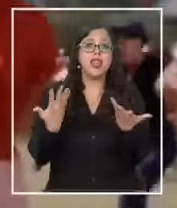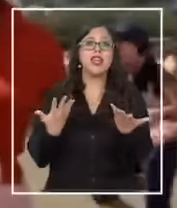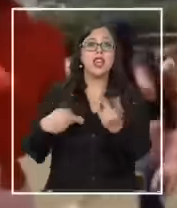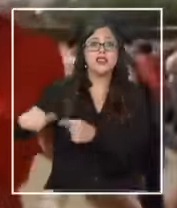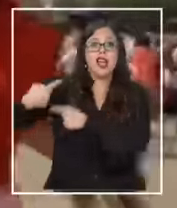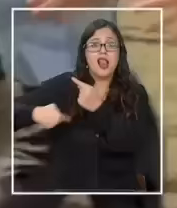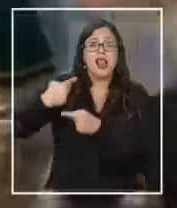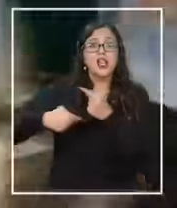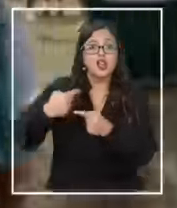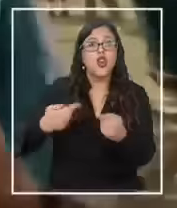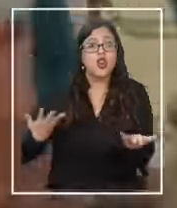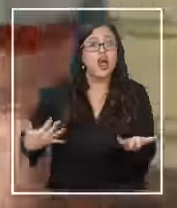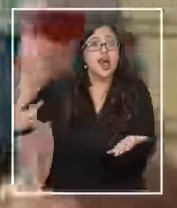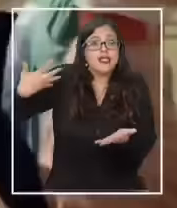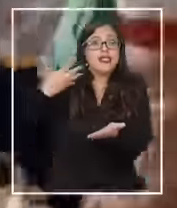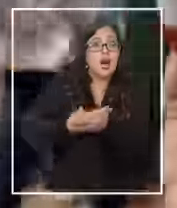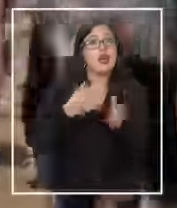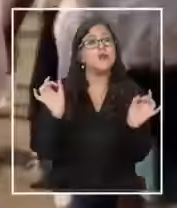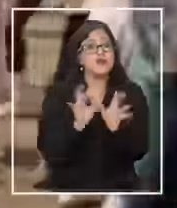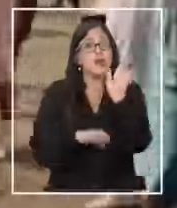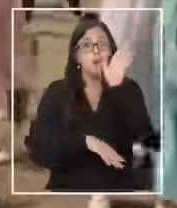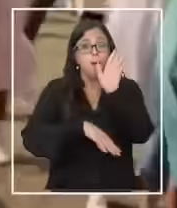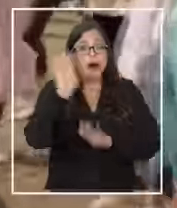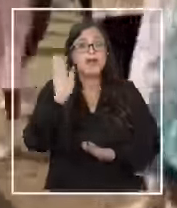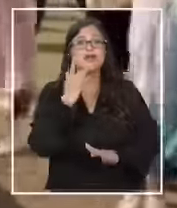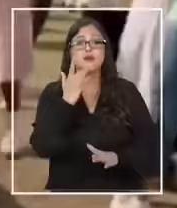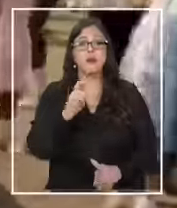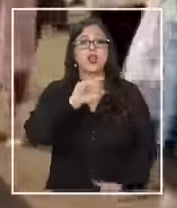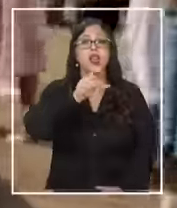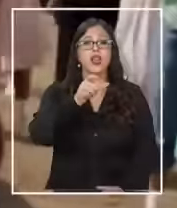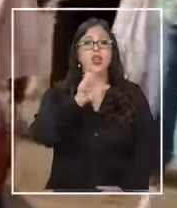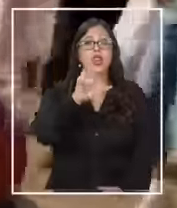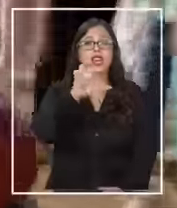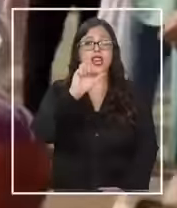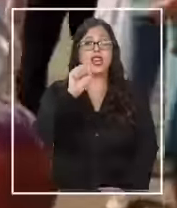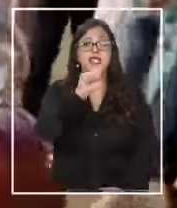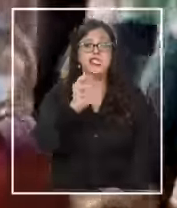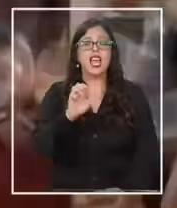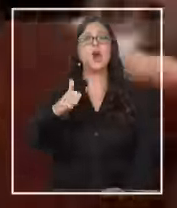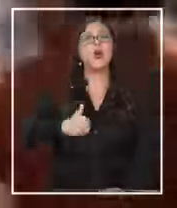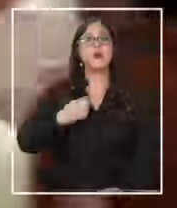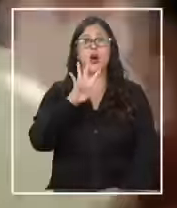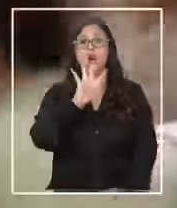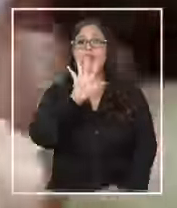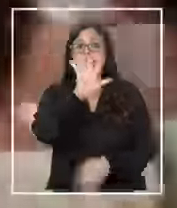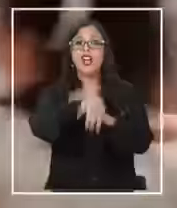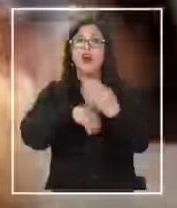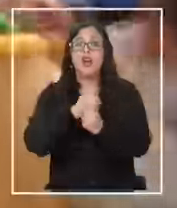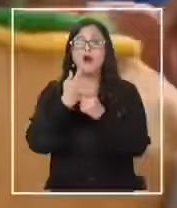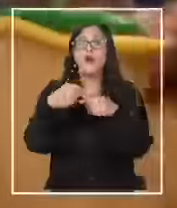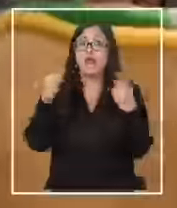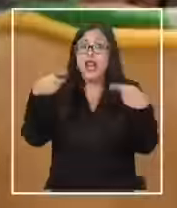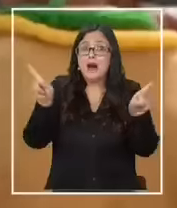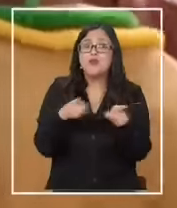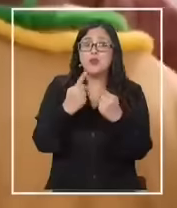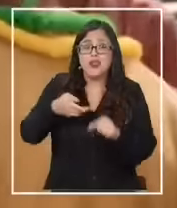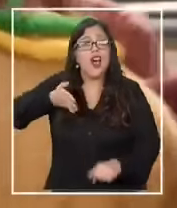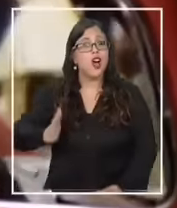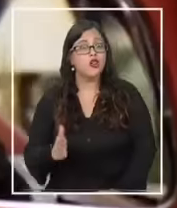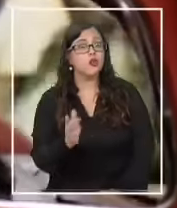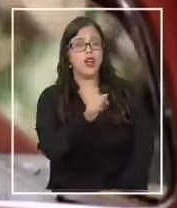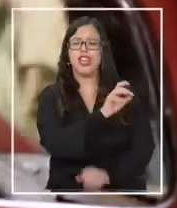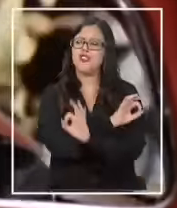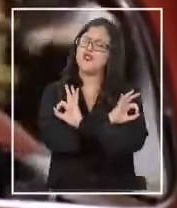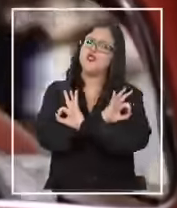de la historia y seguramente va por más porque Grease cumple 45 años pero la música sigue y no se